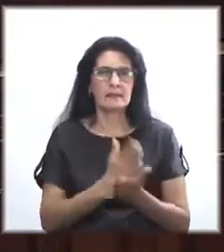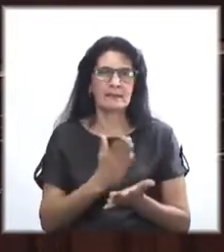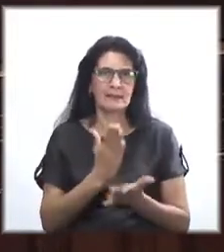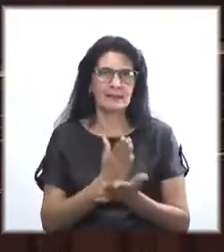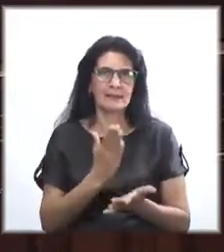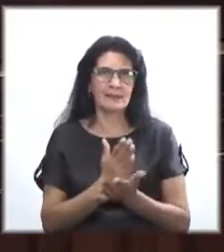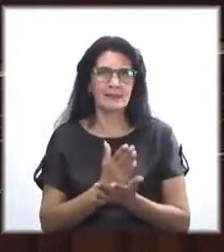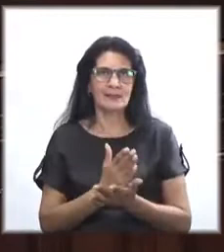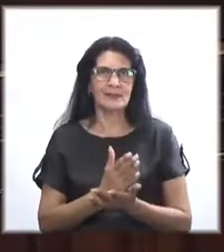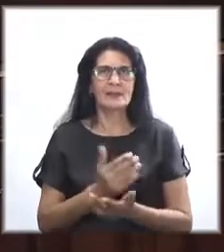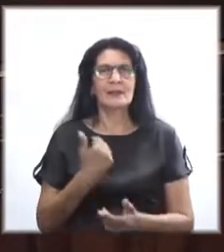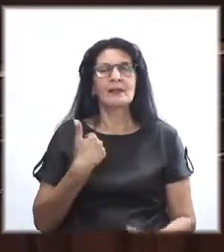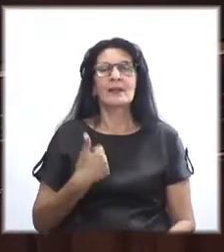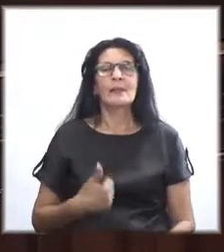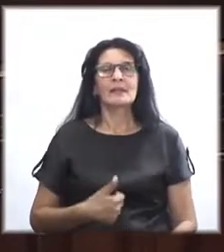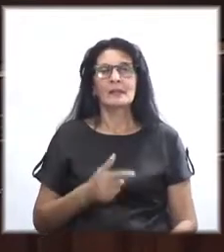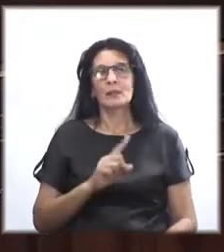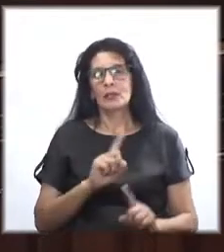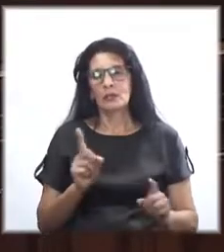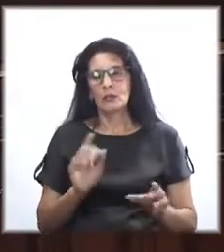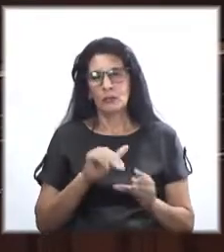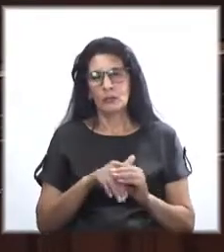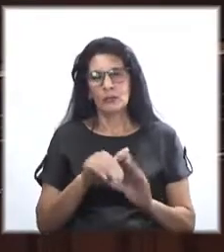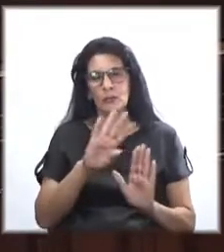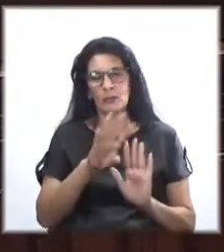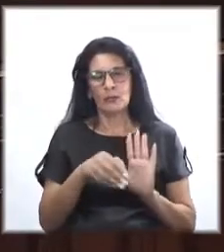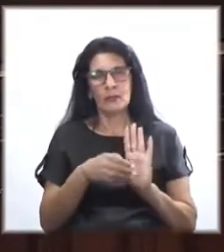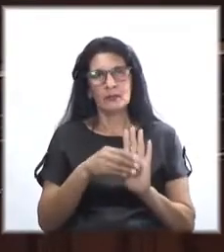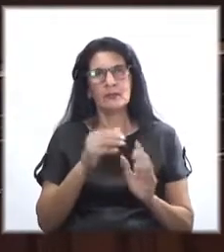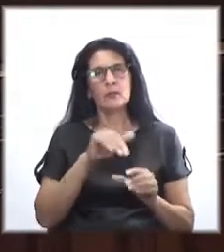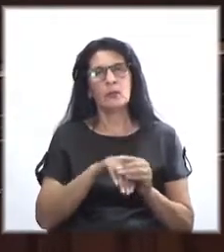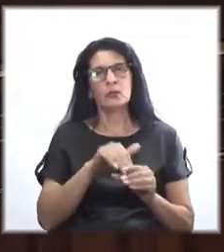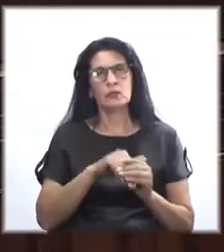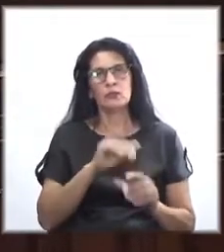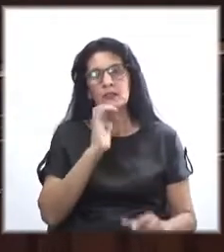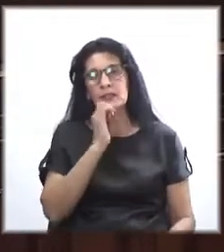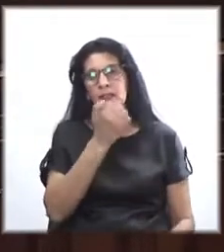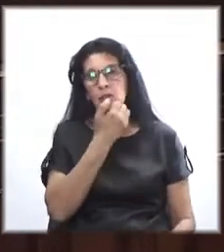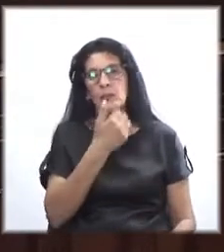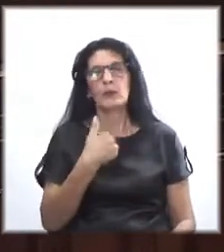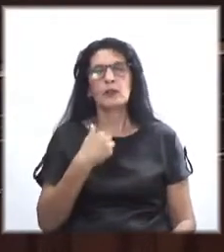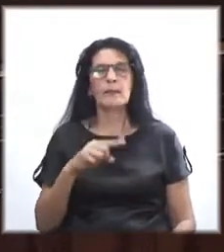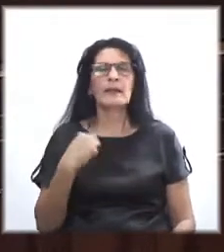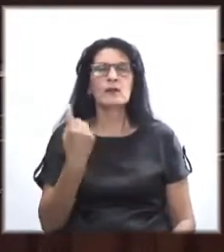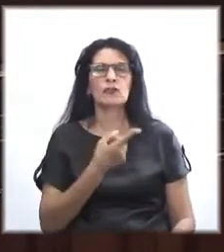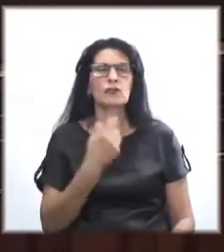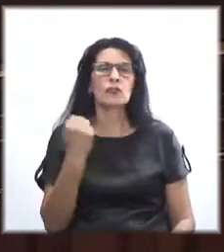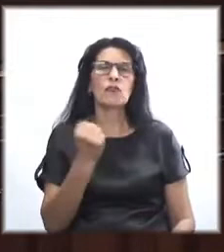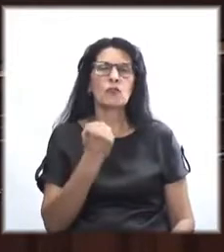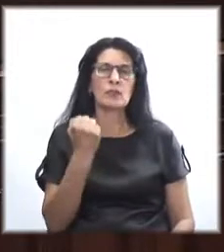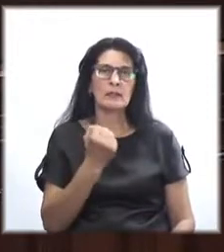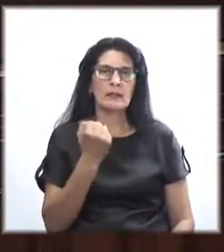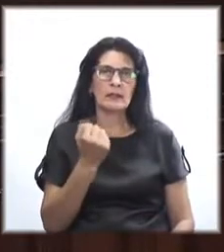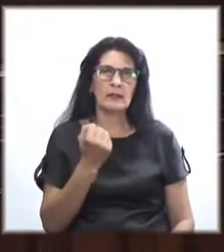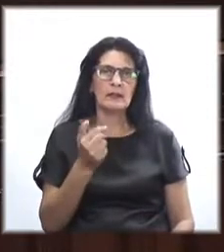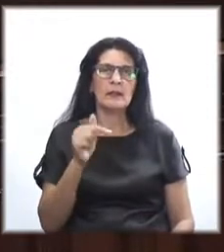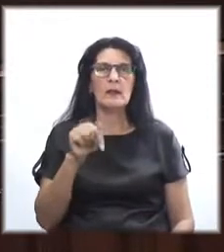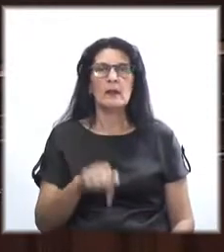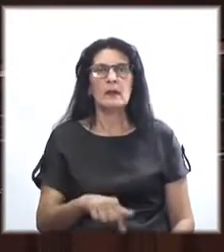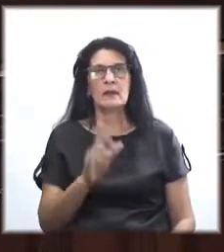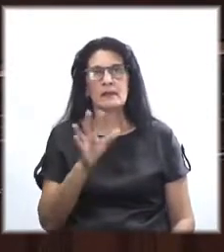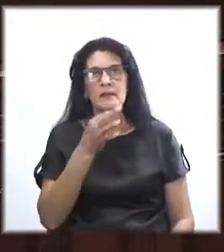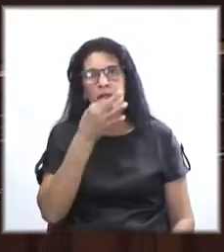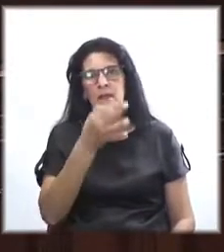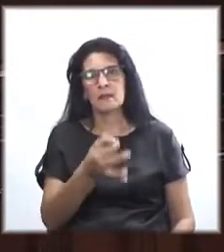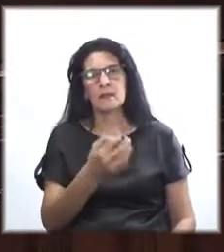Lamentamos que no se haya votado lo del voto secreto, que para nosotros es fundamental. Acá se dice